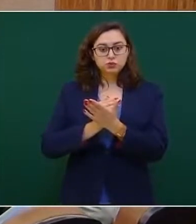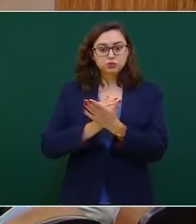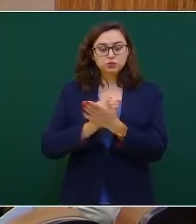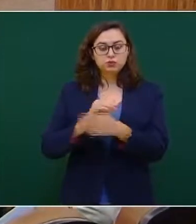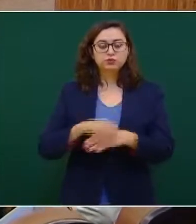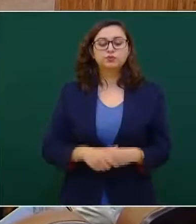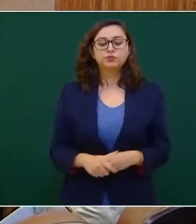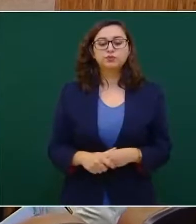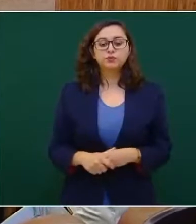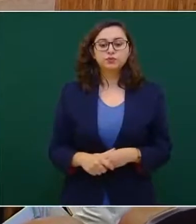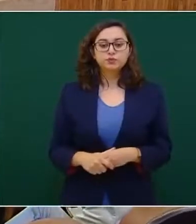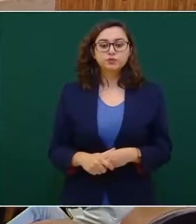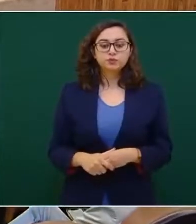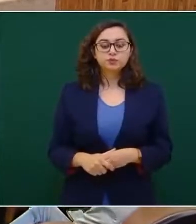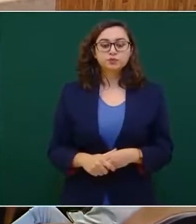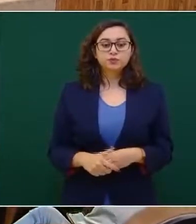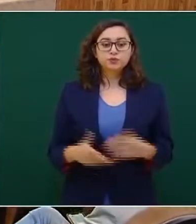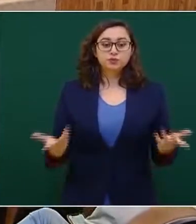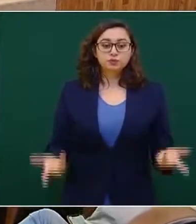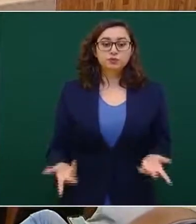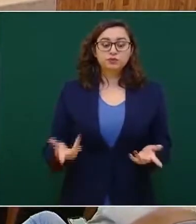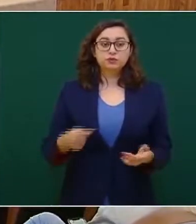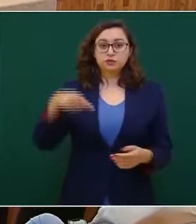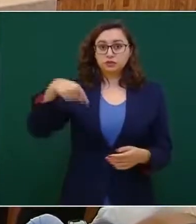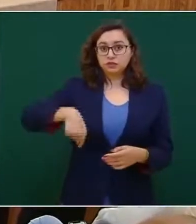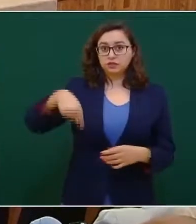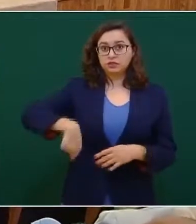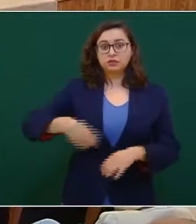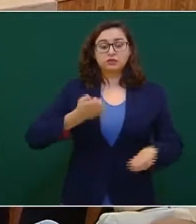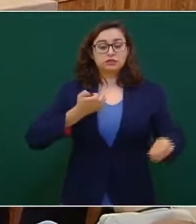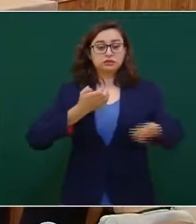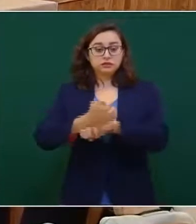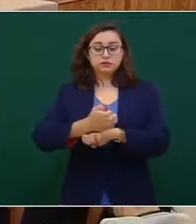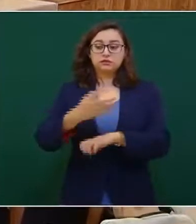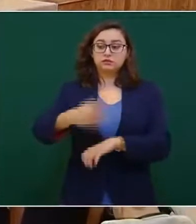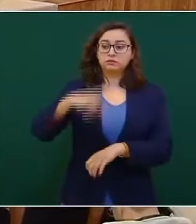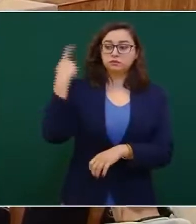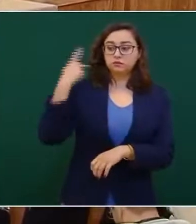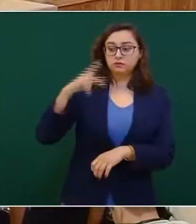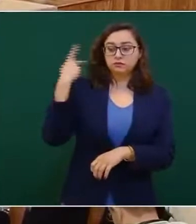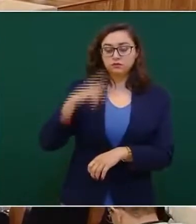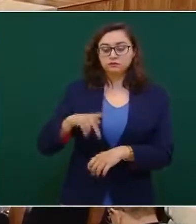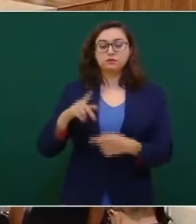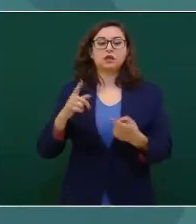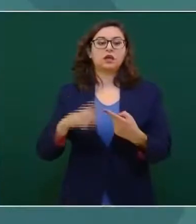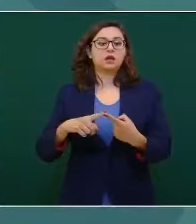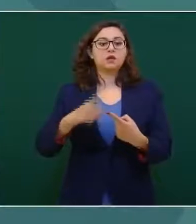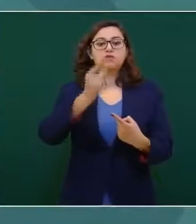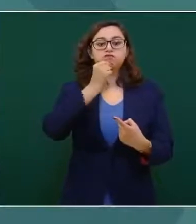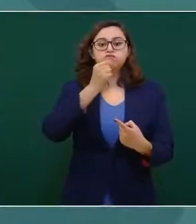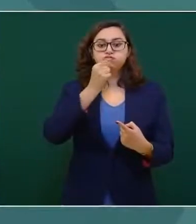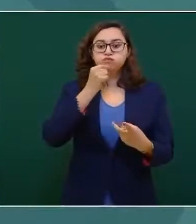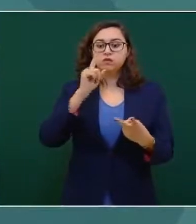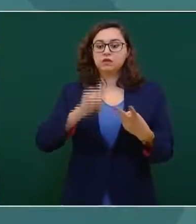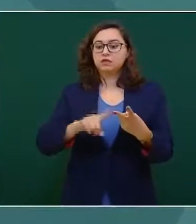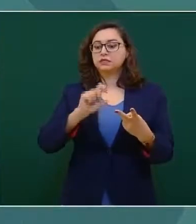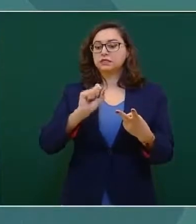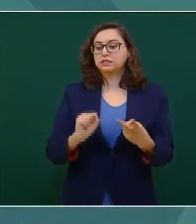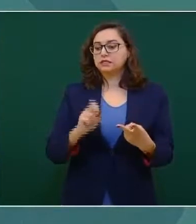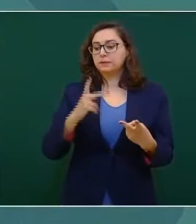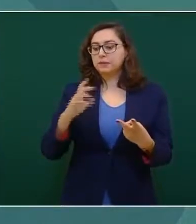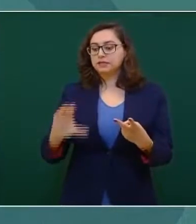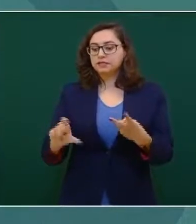las fuerzas del orden estatales, la Fiscalía General del Estado, la Secretaría de Seguridad Pública, nos